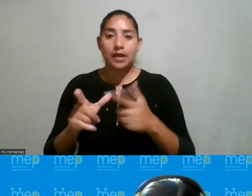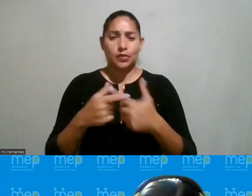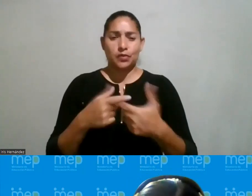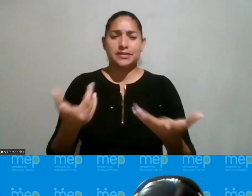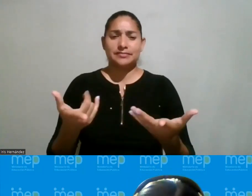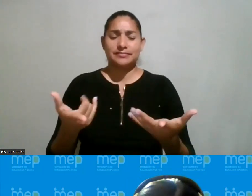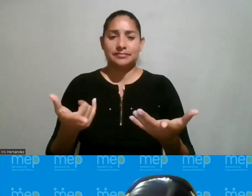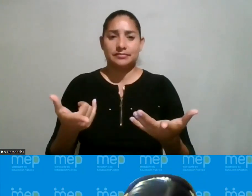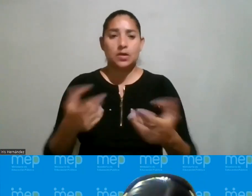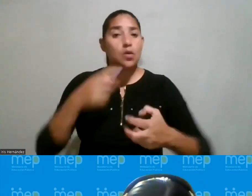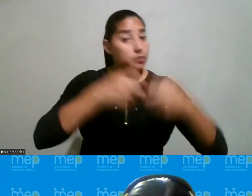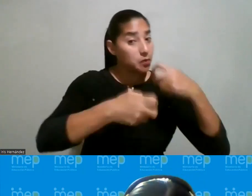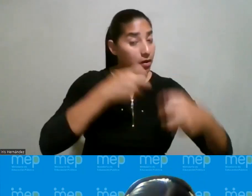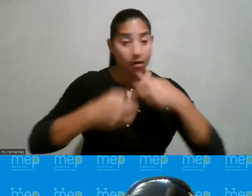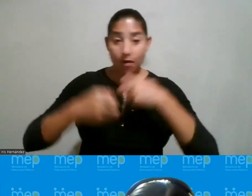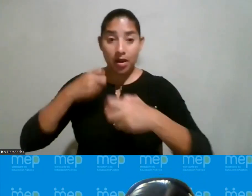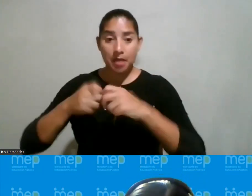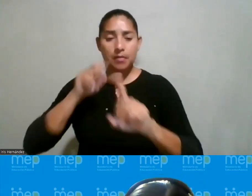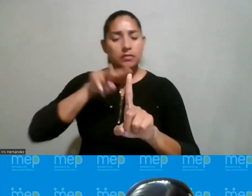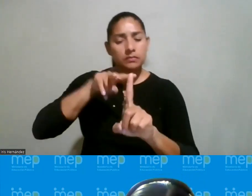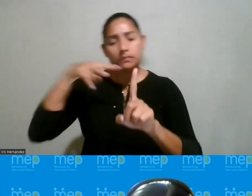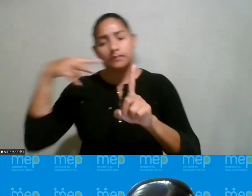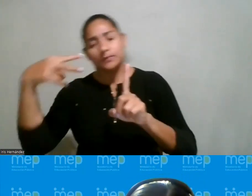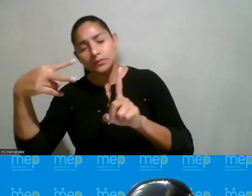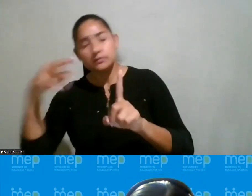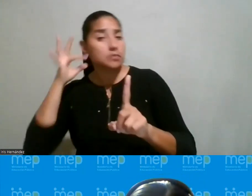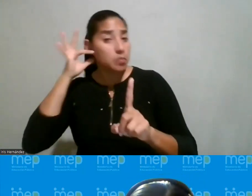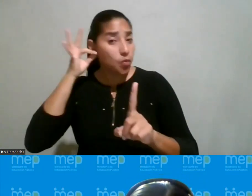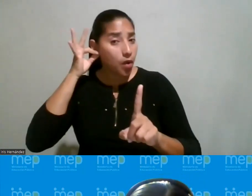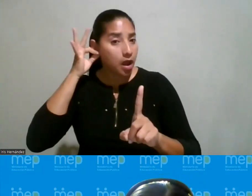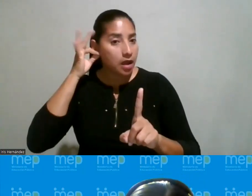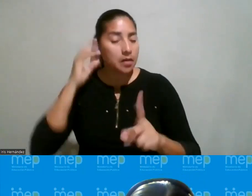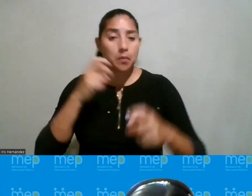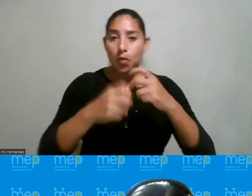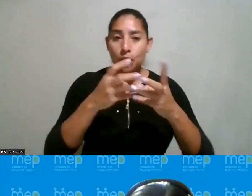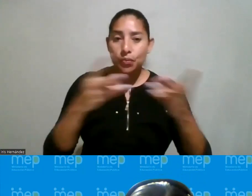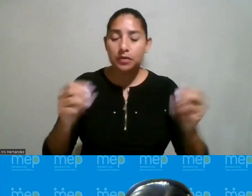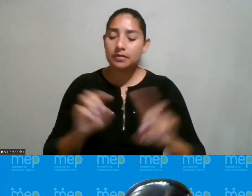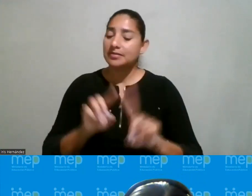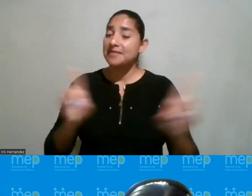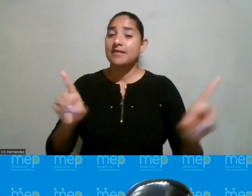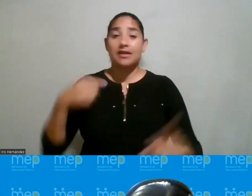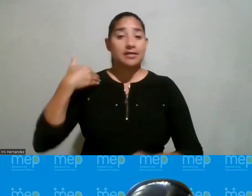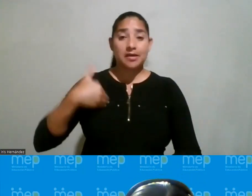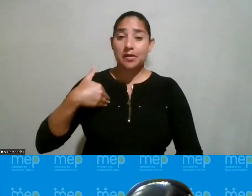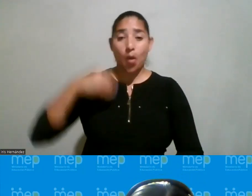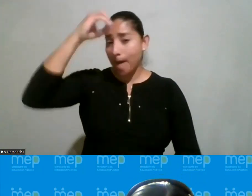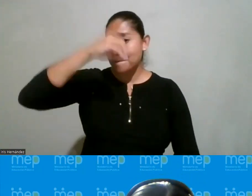los problemas la visión que tenemos las mujeres para resolver las cosas es distinta muchas veces